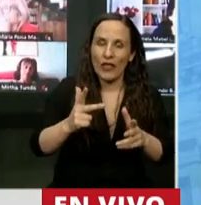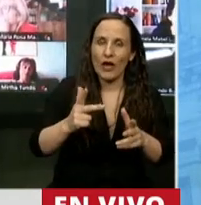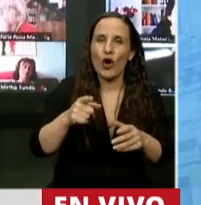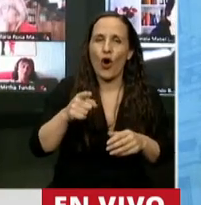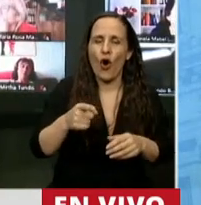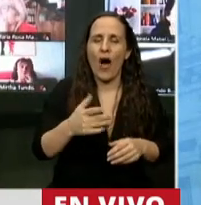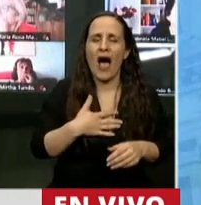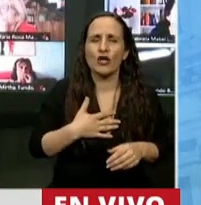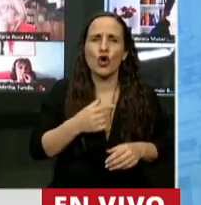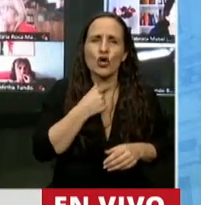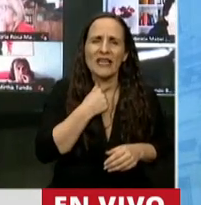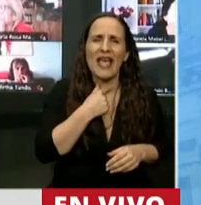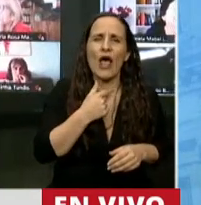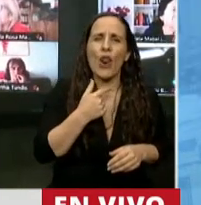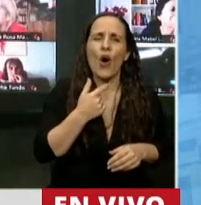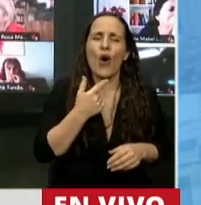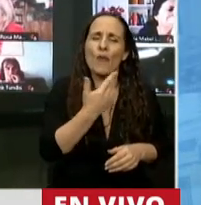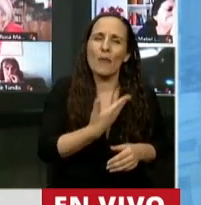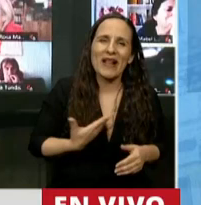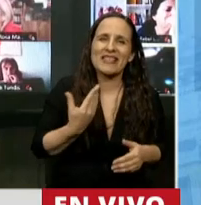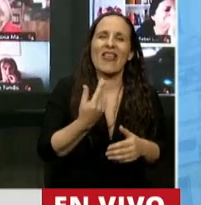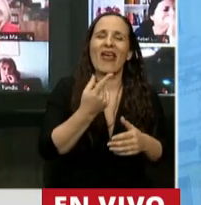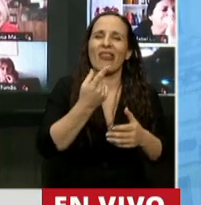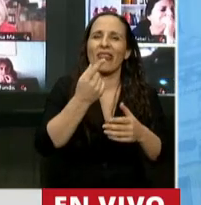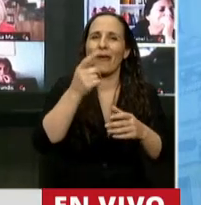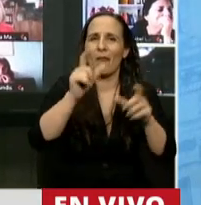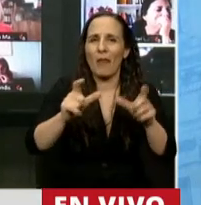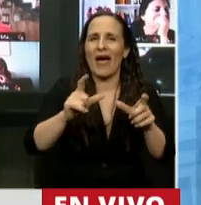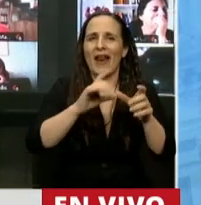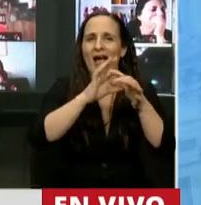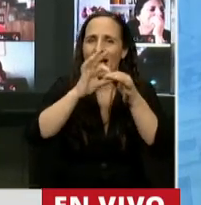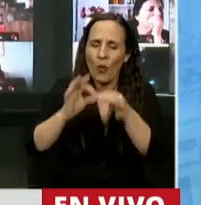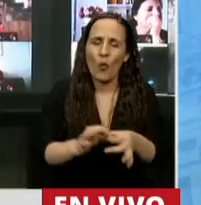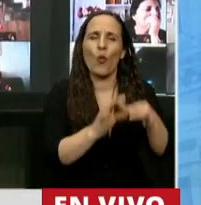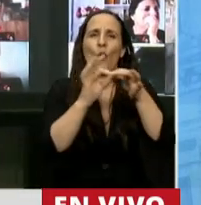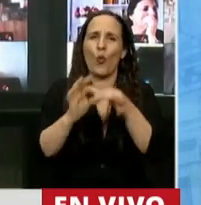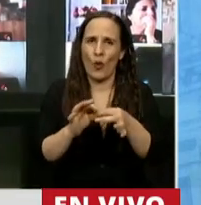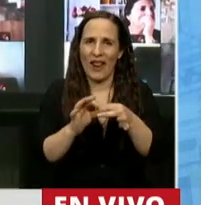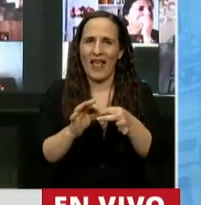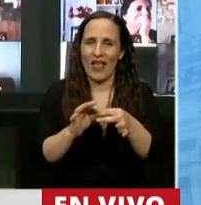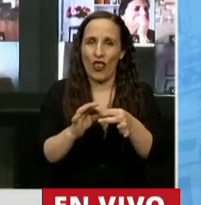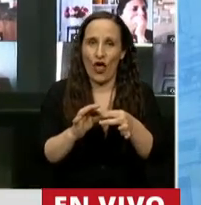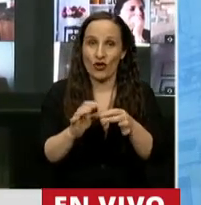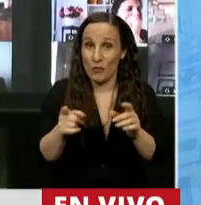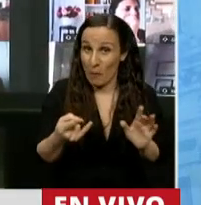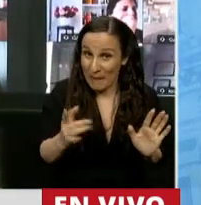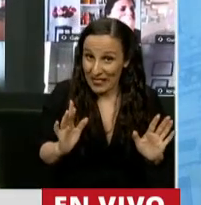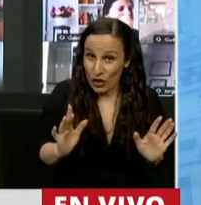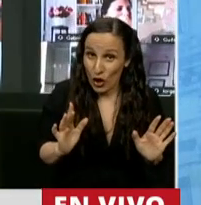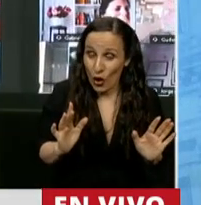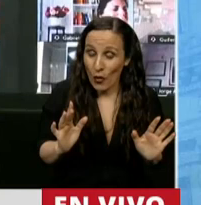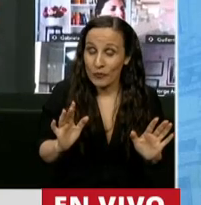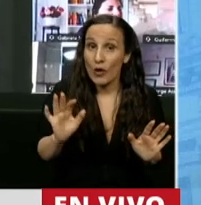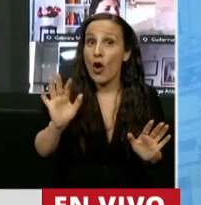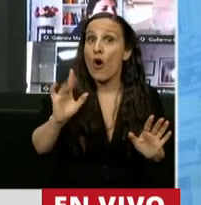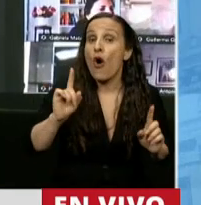el Presidente de la unidad de los argentinos o que estaba equivocando de una